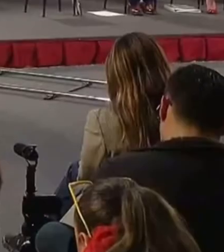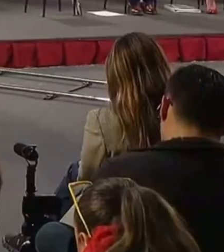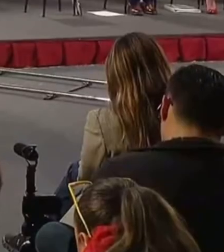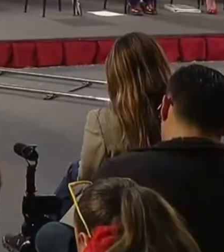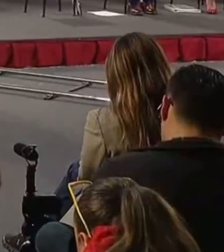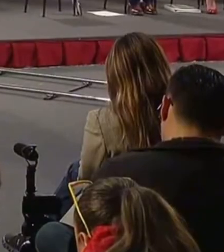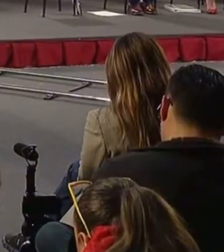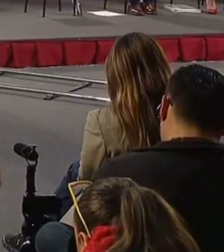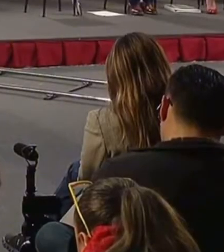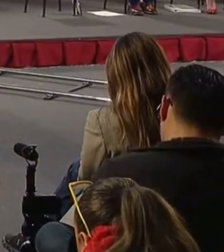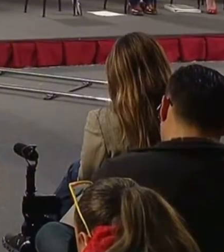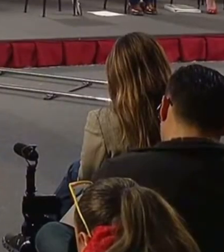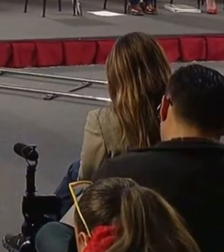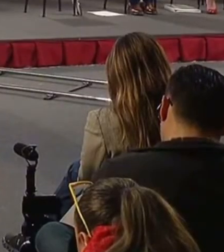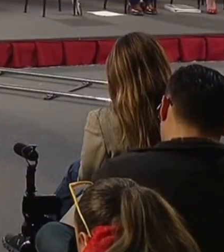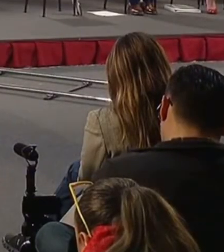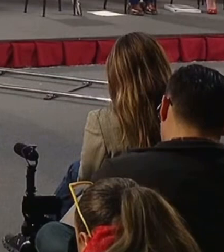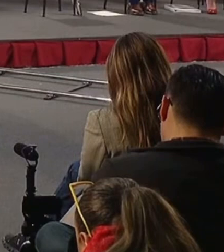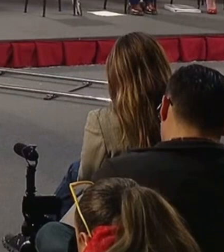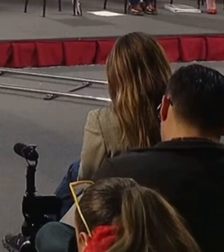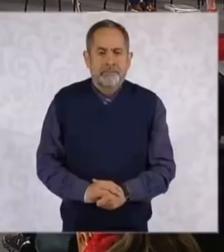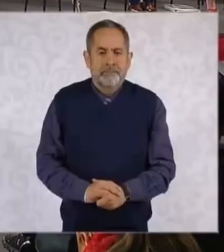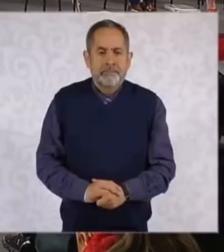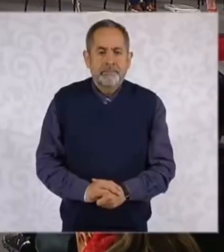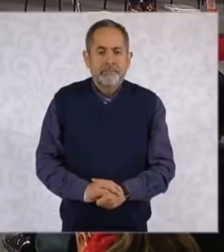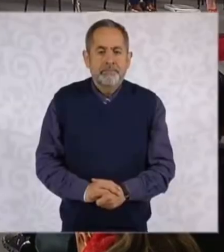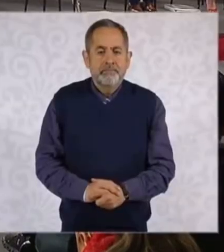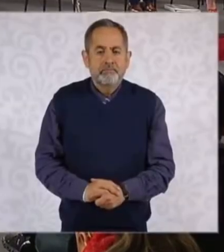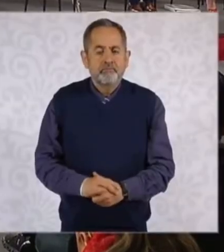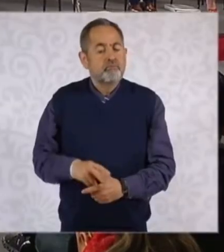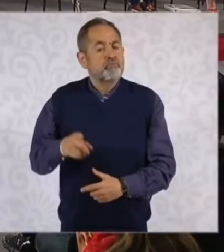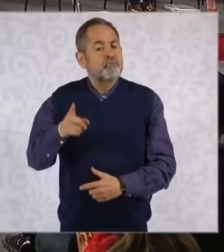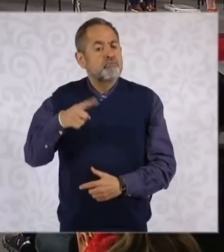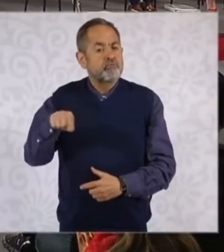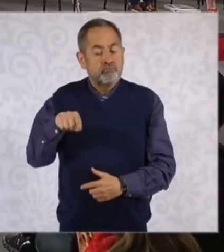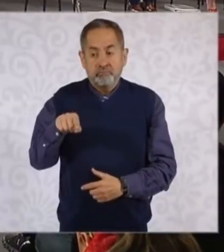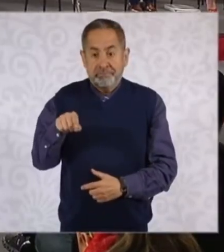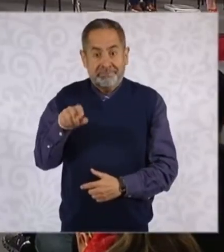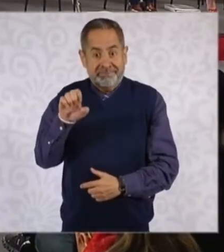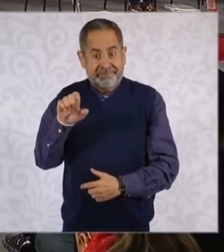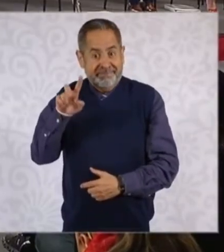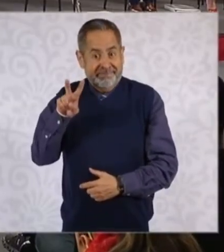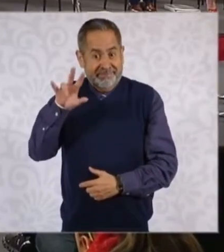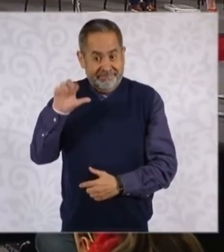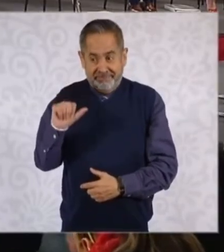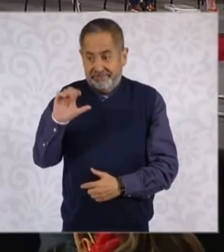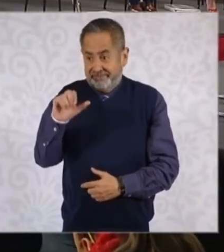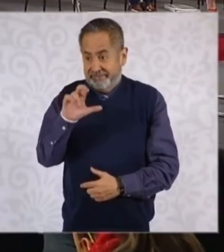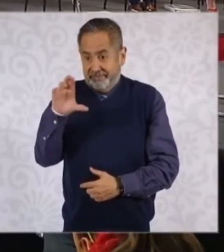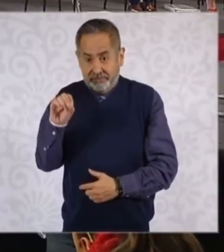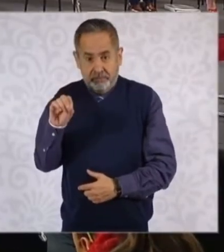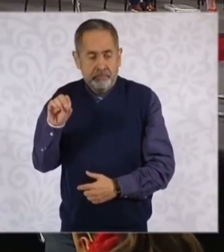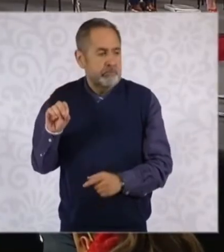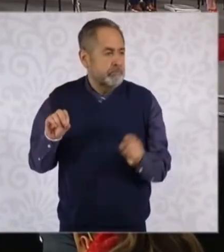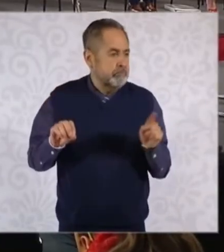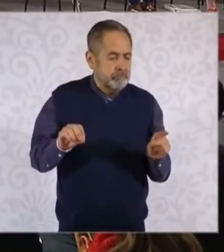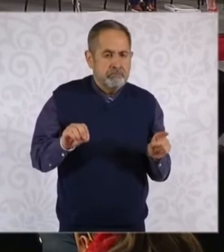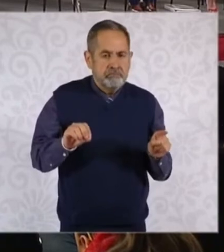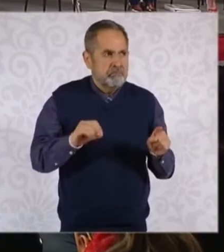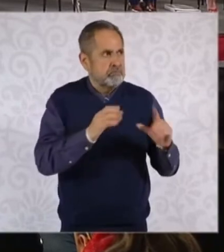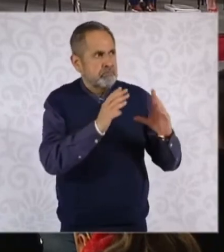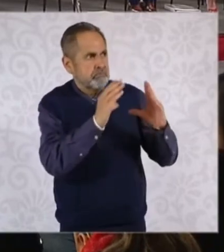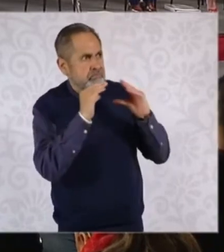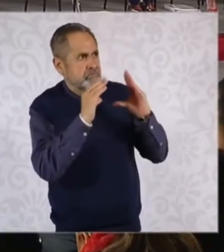Derecho de las Mujeres. Con el apoyo, Elvia Carrillo Puerto, con el apoyo de sus